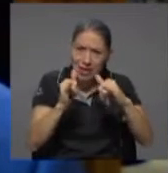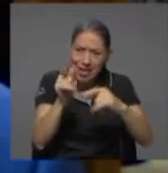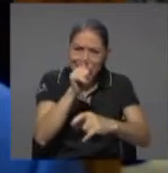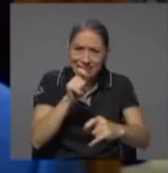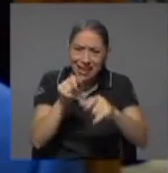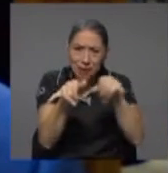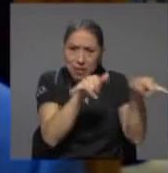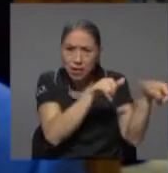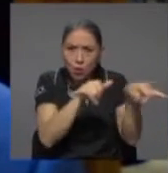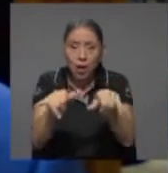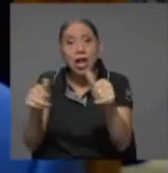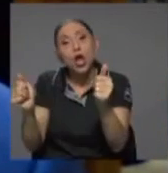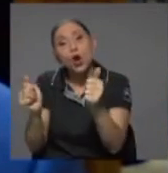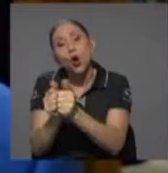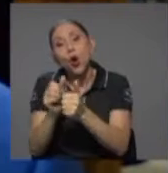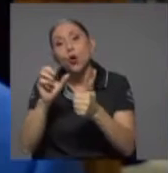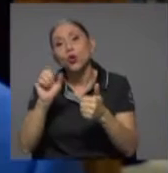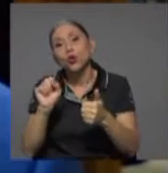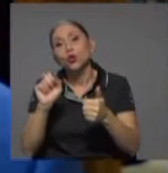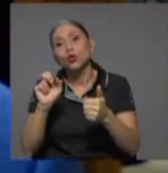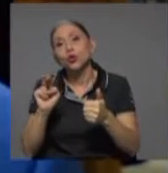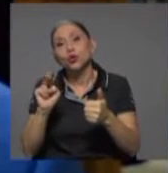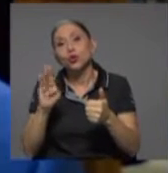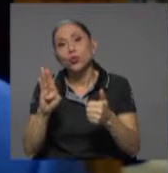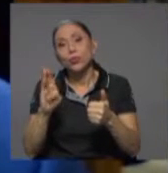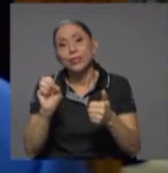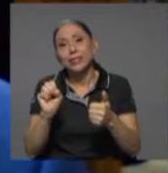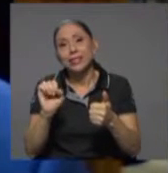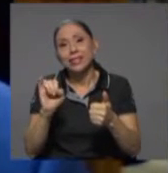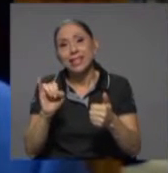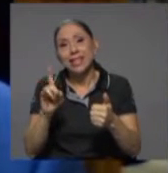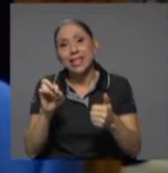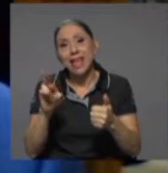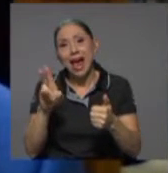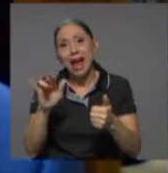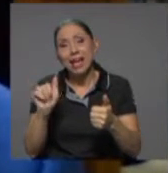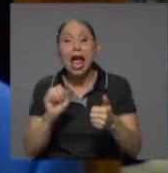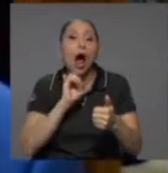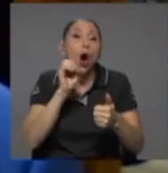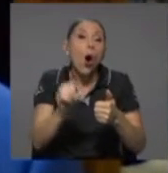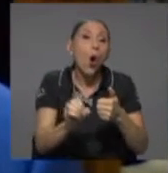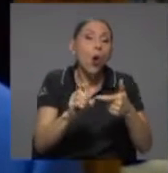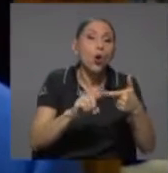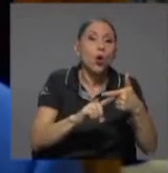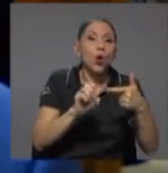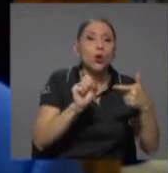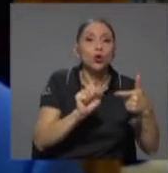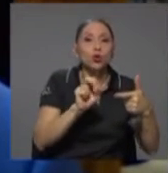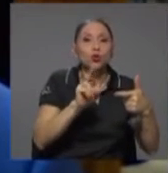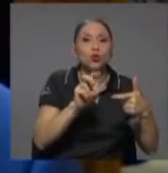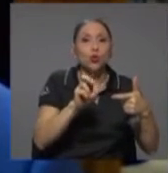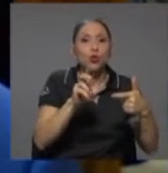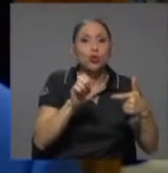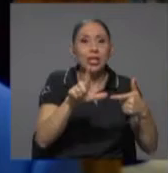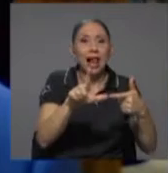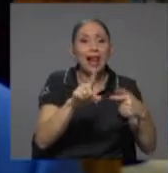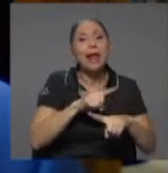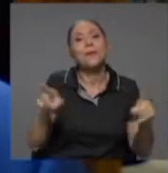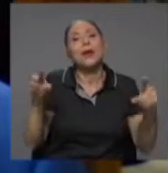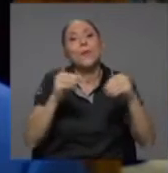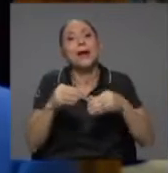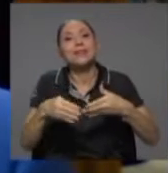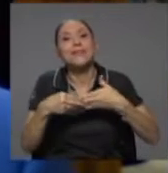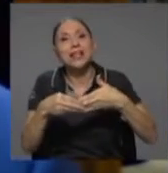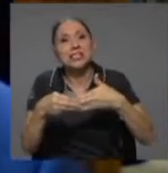una subsidiaria o que opere por medio de una sucursal. Pero le da mayor flexibilidad, entonces, a la forma de operar a los